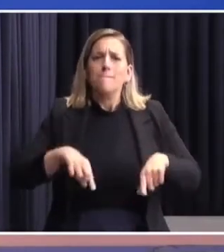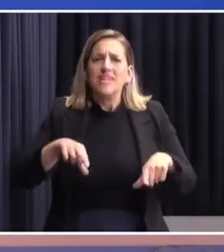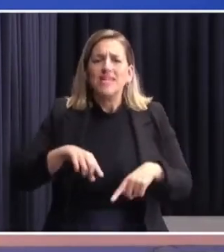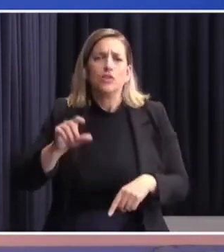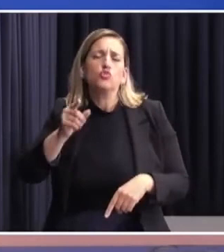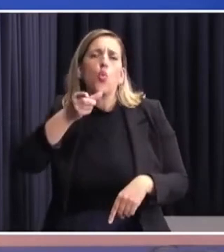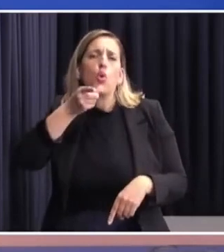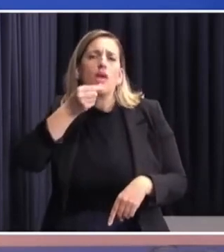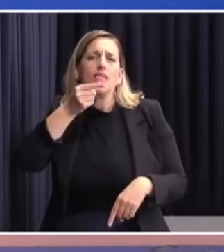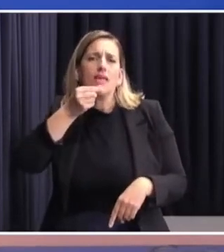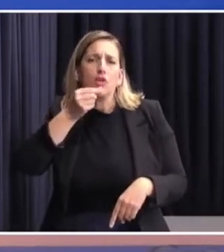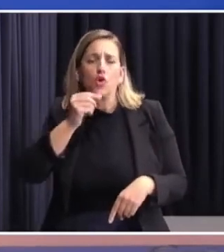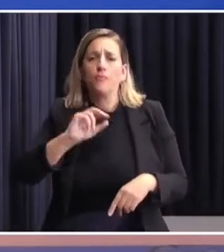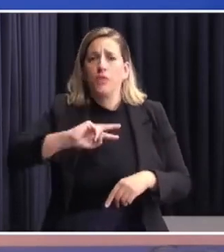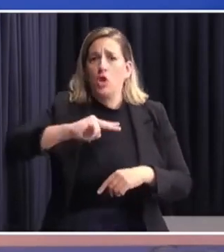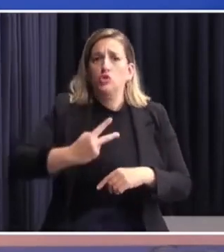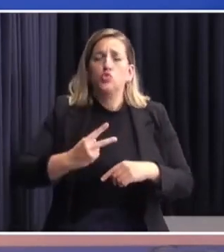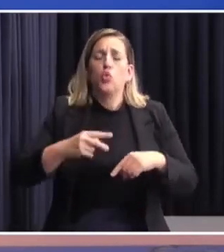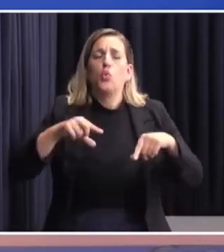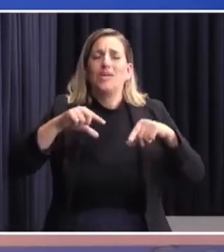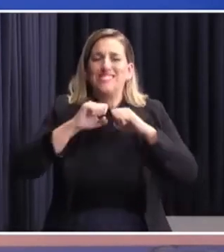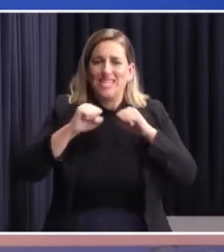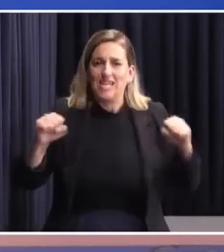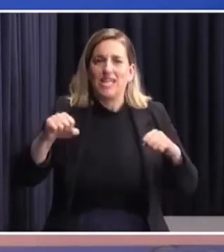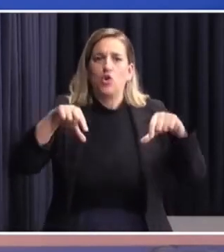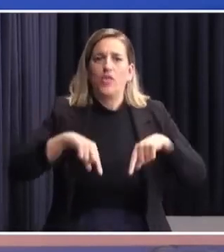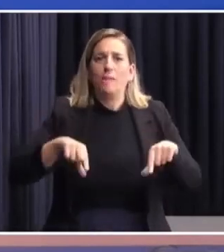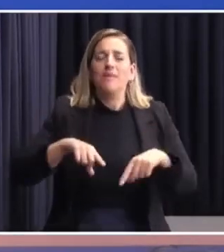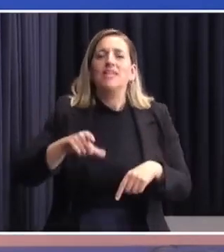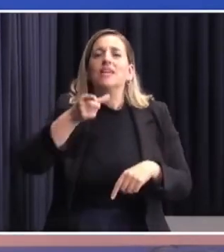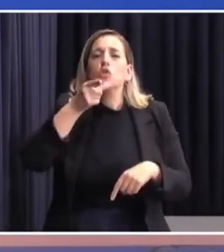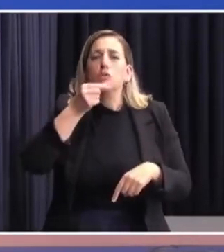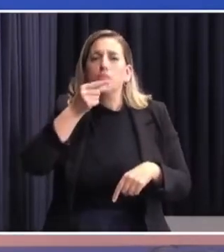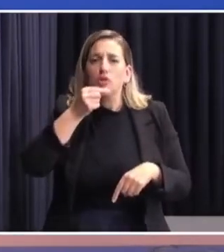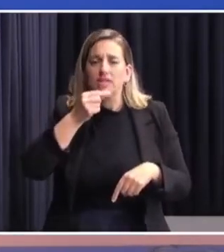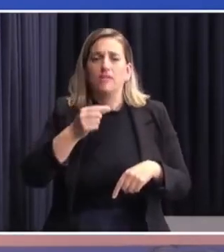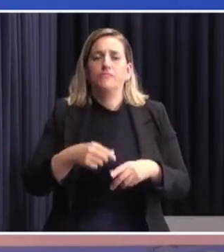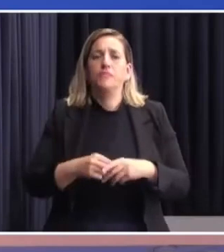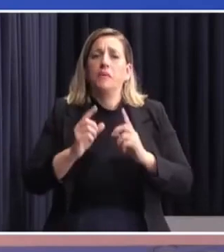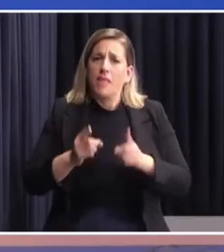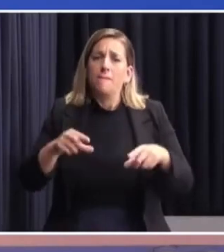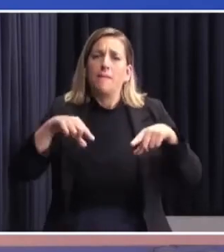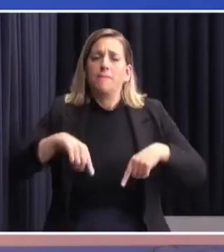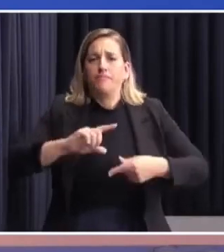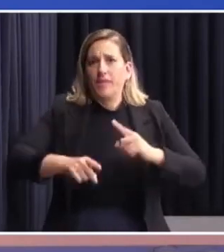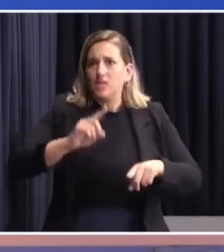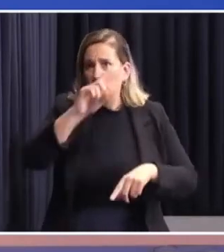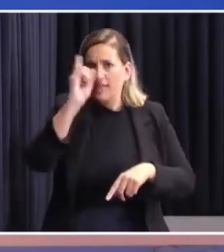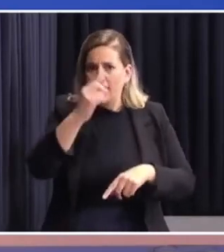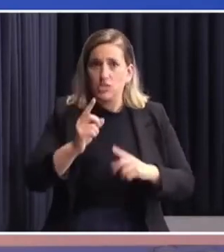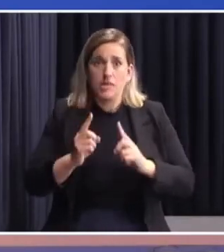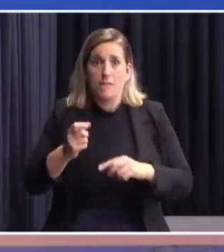del Interior, el subsecretario del Ministerio del Interior, Francisco Bustillos y Carolina H.